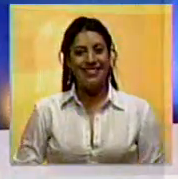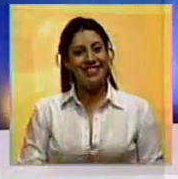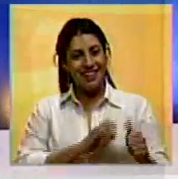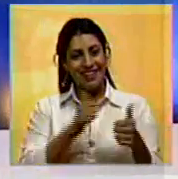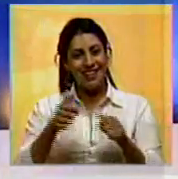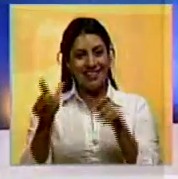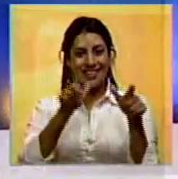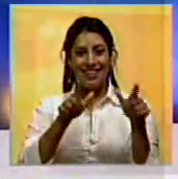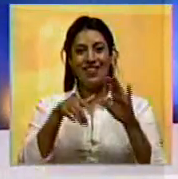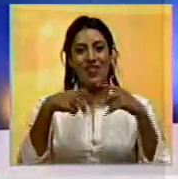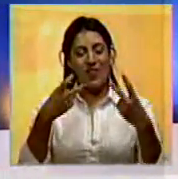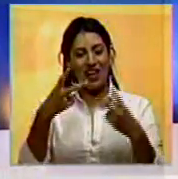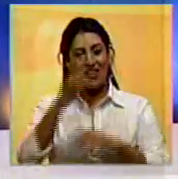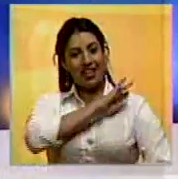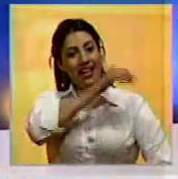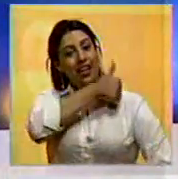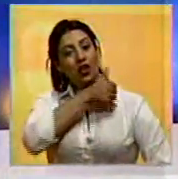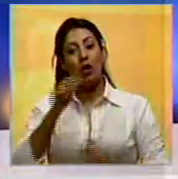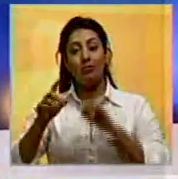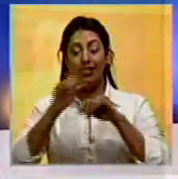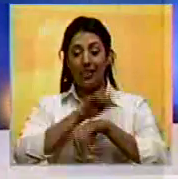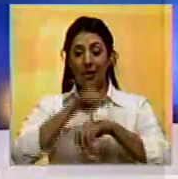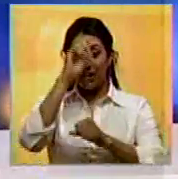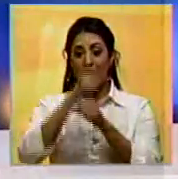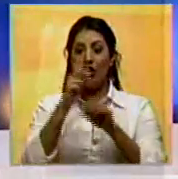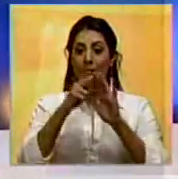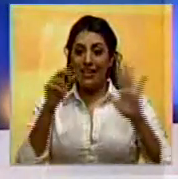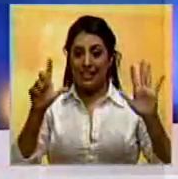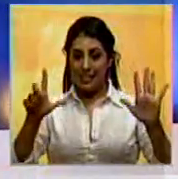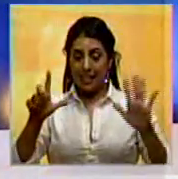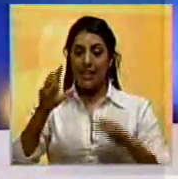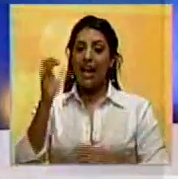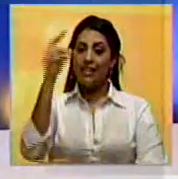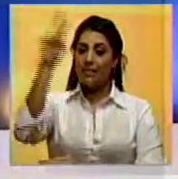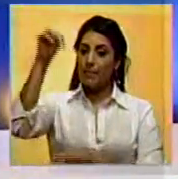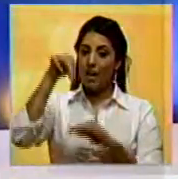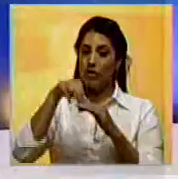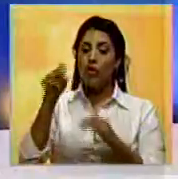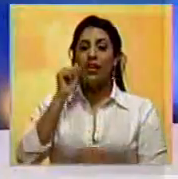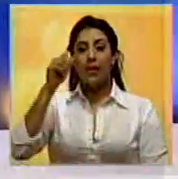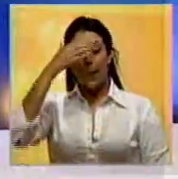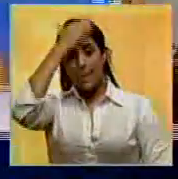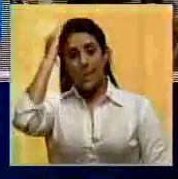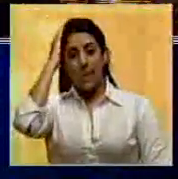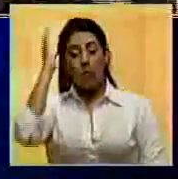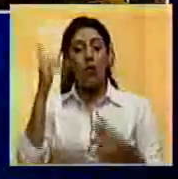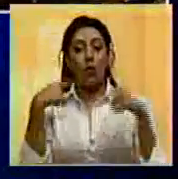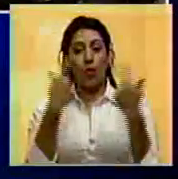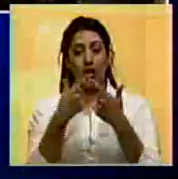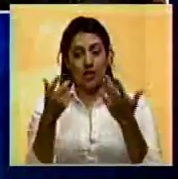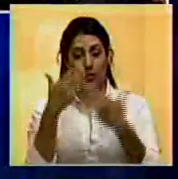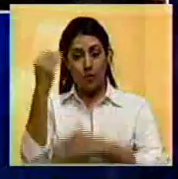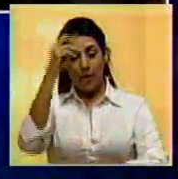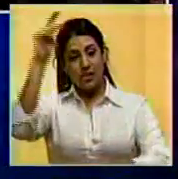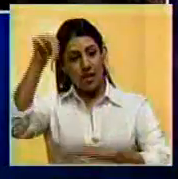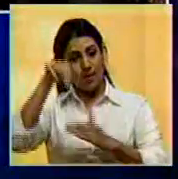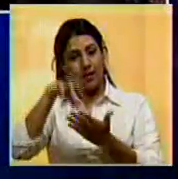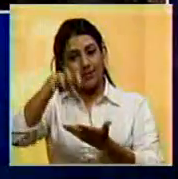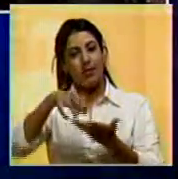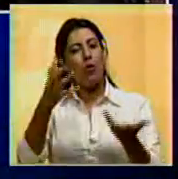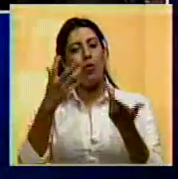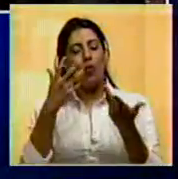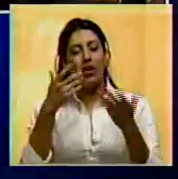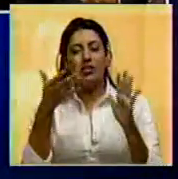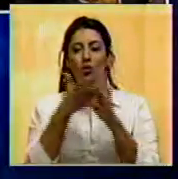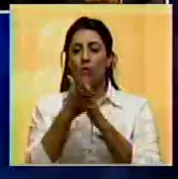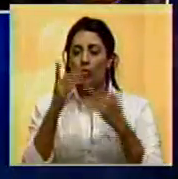Ya se instaló la nueva junta directiva y periodo de sesiones 2017 de la Asamblea Nacional. Manuel Covela se encuentra en vivo desde el Palacio Federal Legislativo